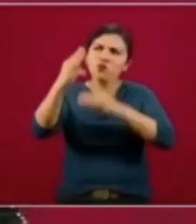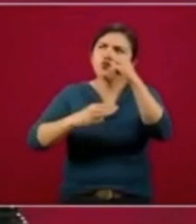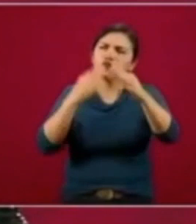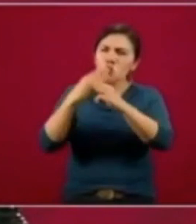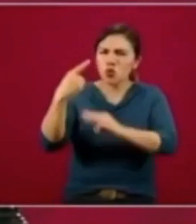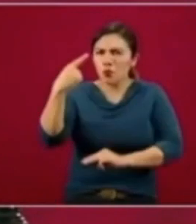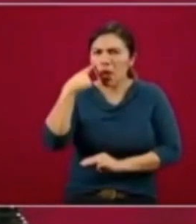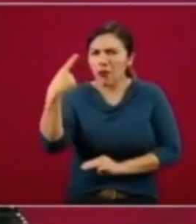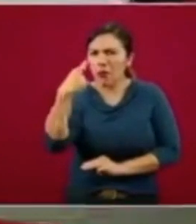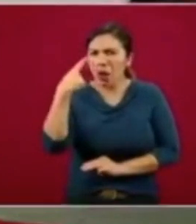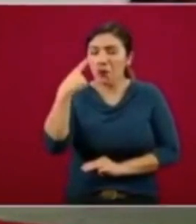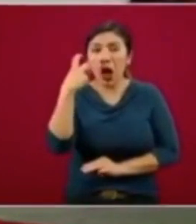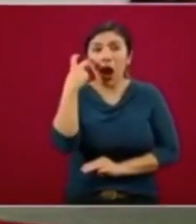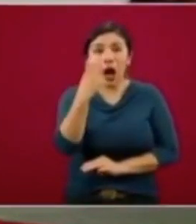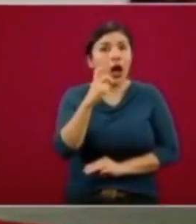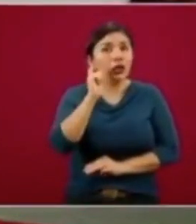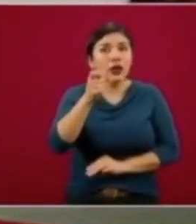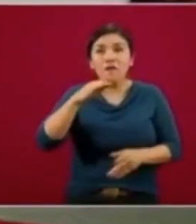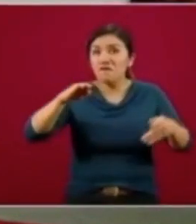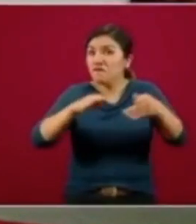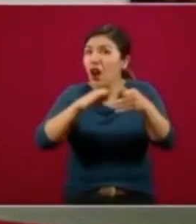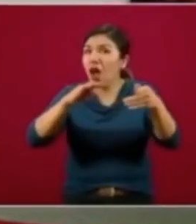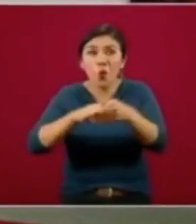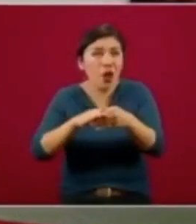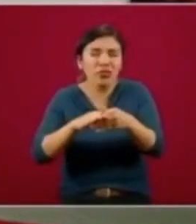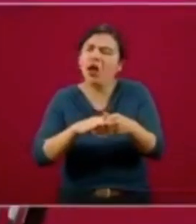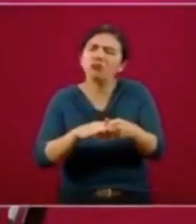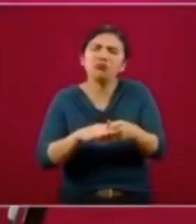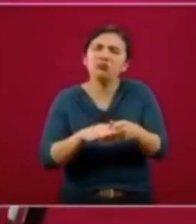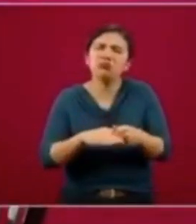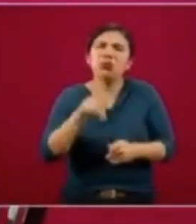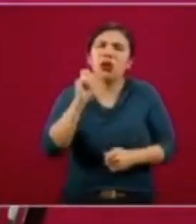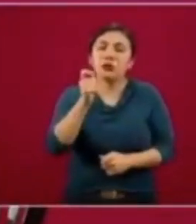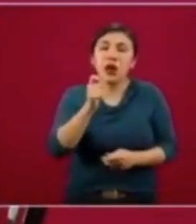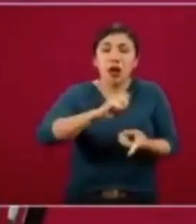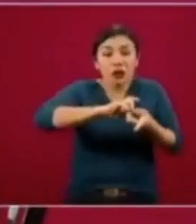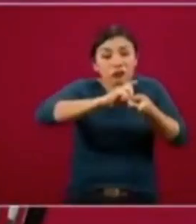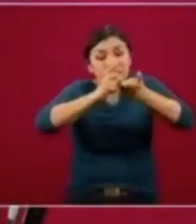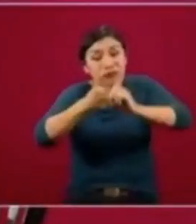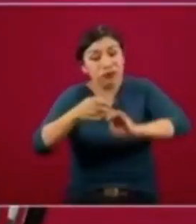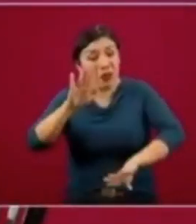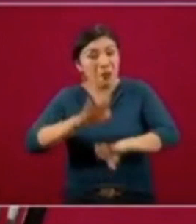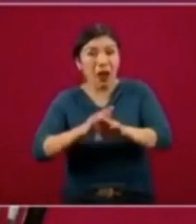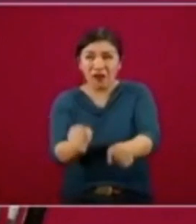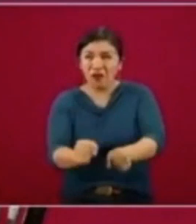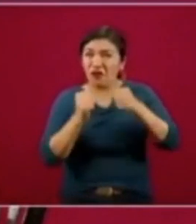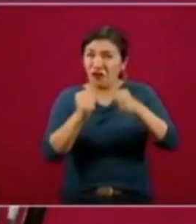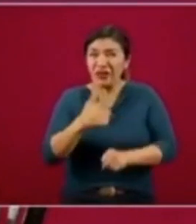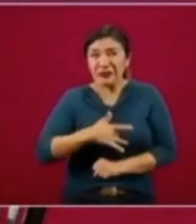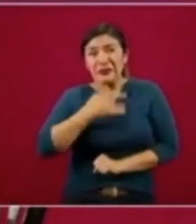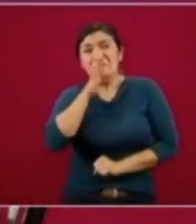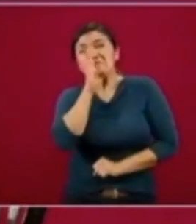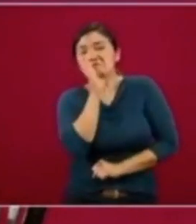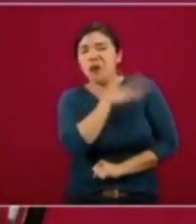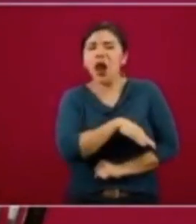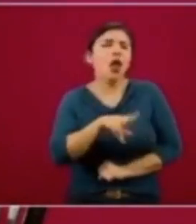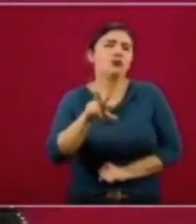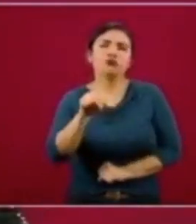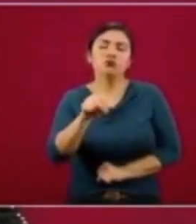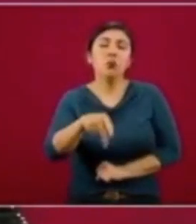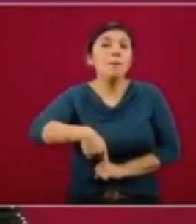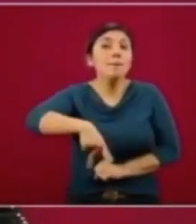mundo, que es infrecuente que desarrolle síntomas de gran importancia, como lo acabo de decir.